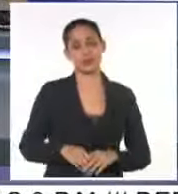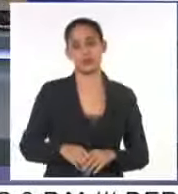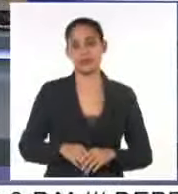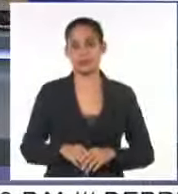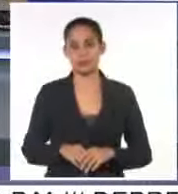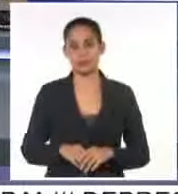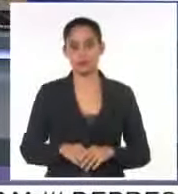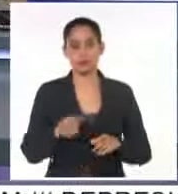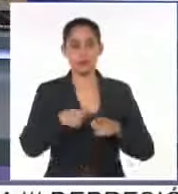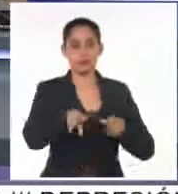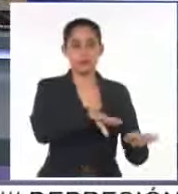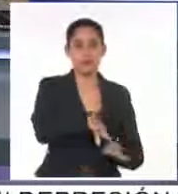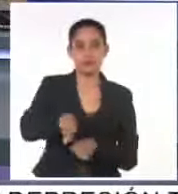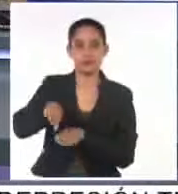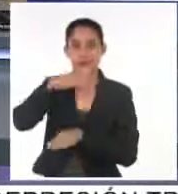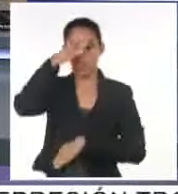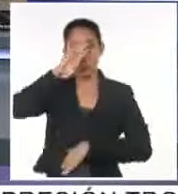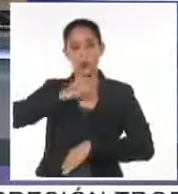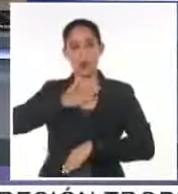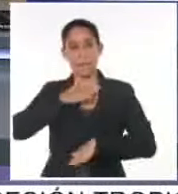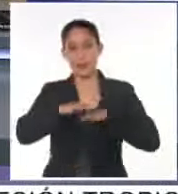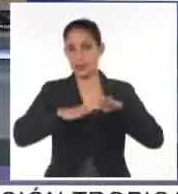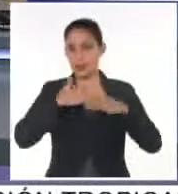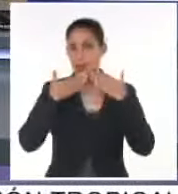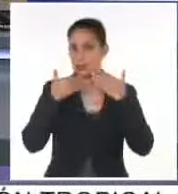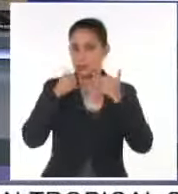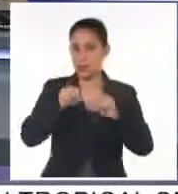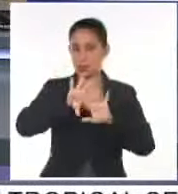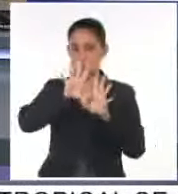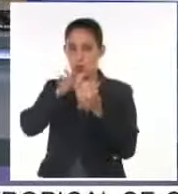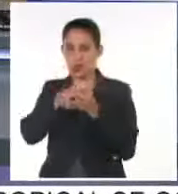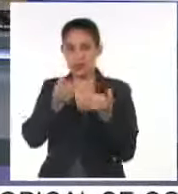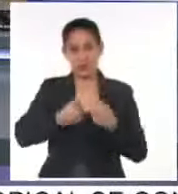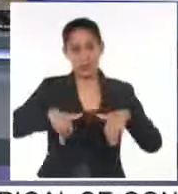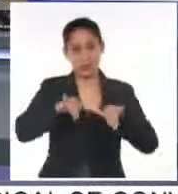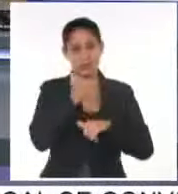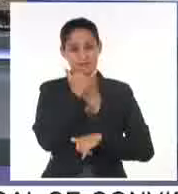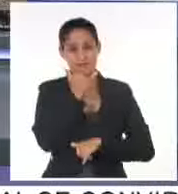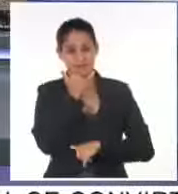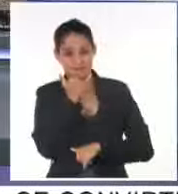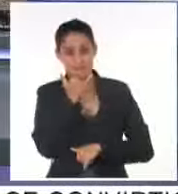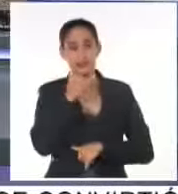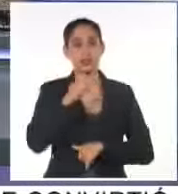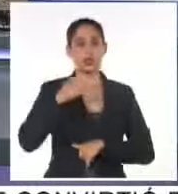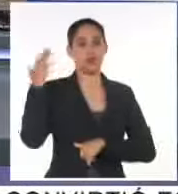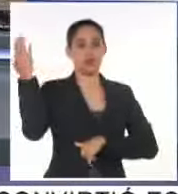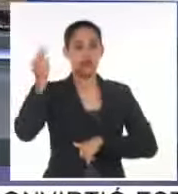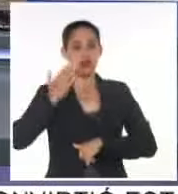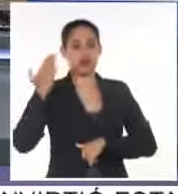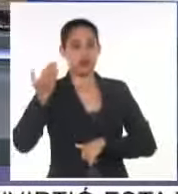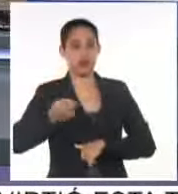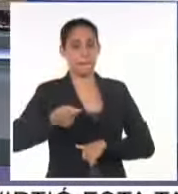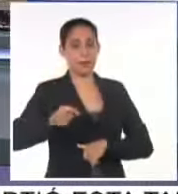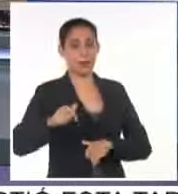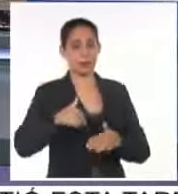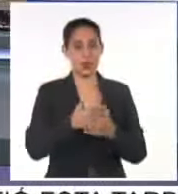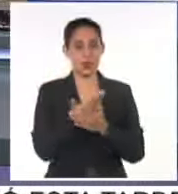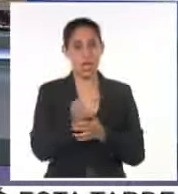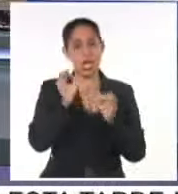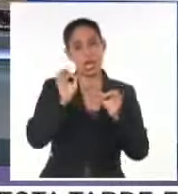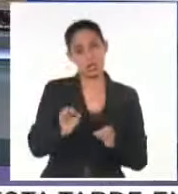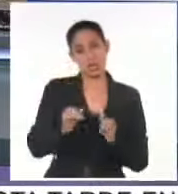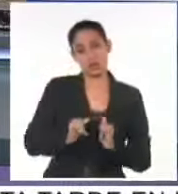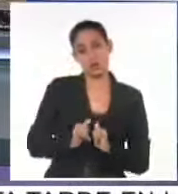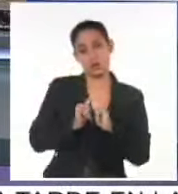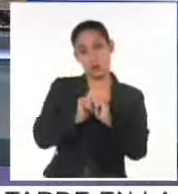Cuba está preparada y organizada para hacer frente al complejo escenario hidrometeorológico de los próximos días. Se lo aseguró el primer secretario del Comité